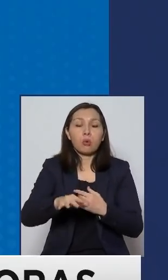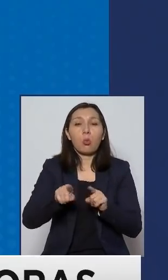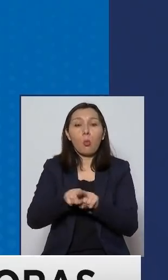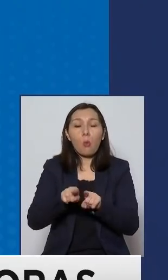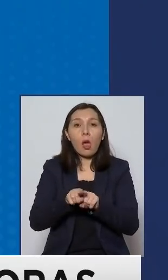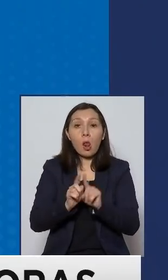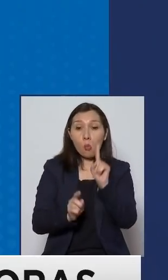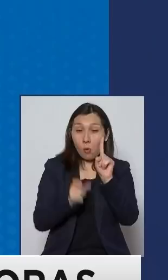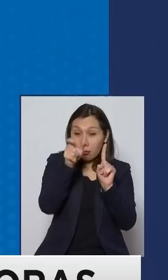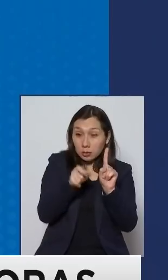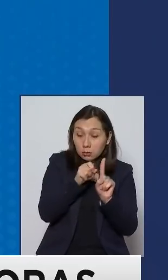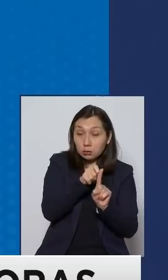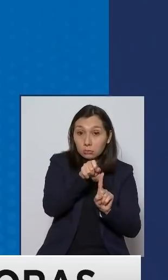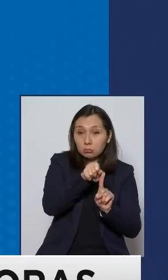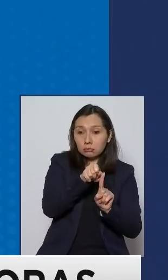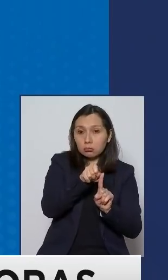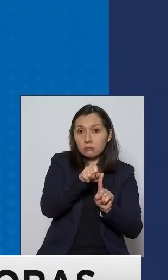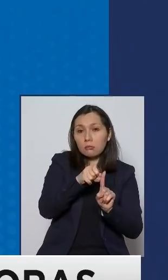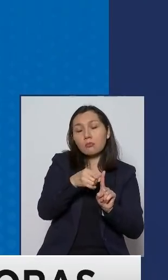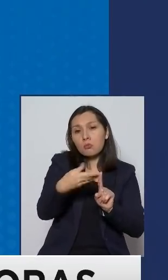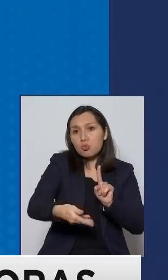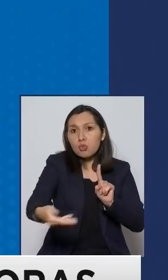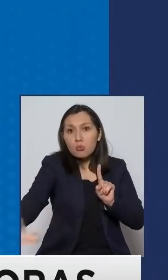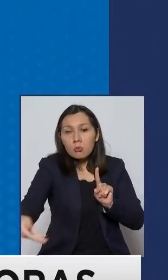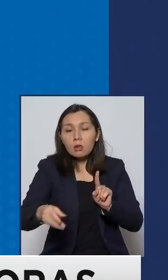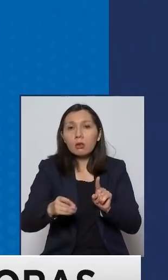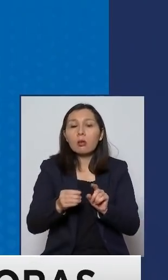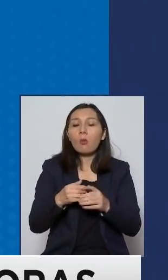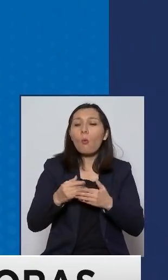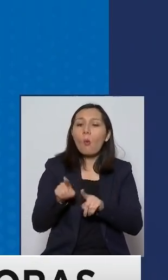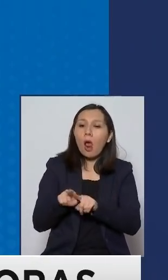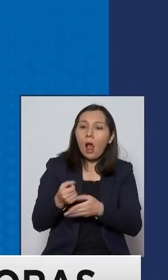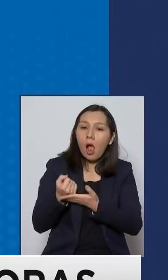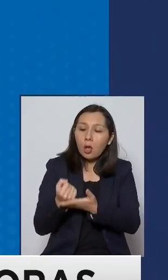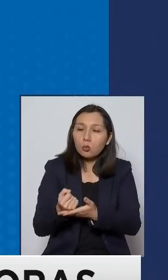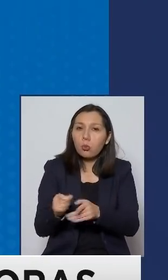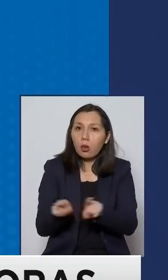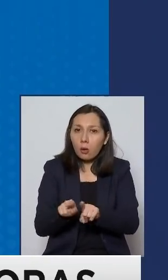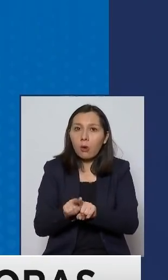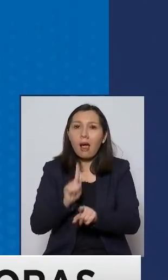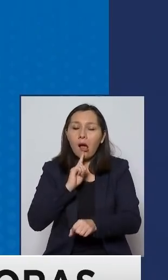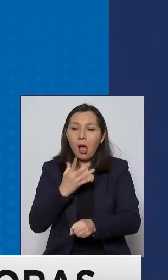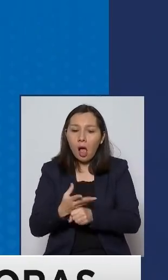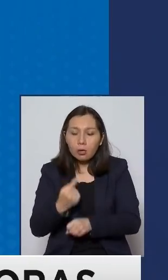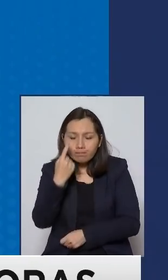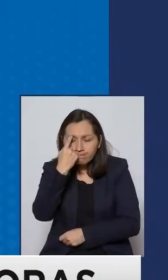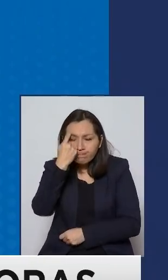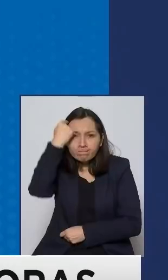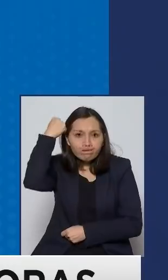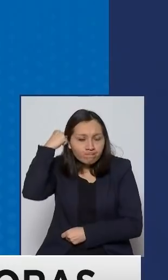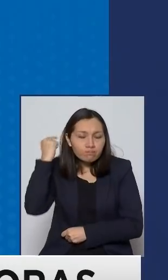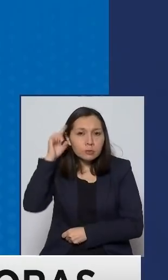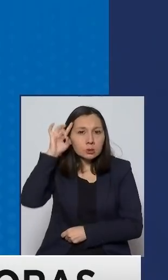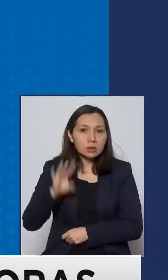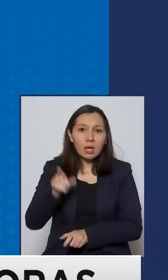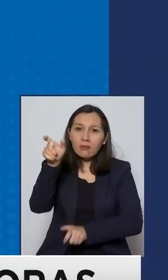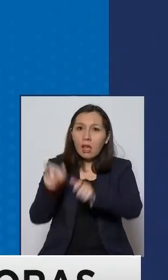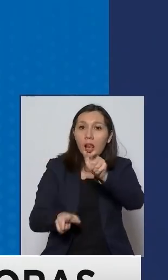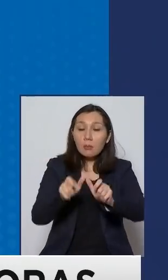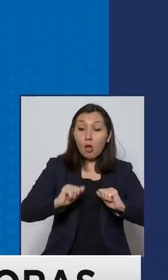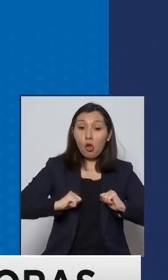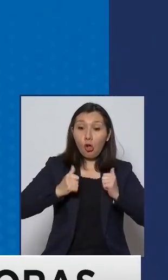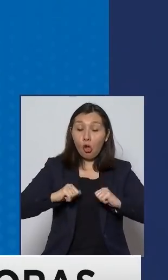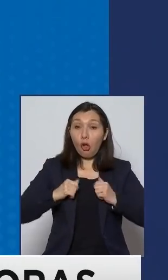influencia que hace uno en una cadena de solidaridad, sino también porque tiene que haber conciencia que las personas